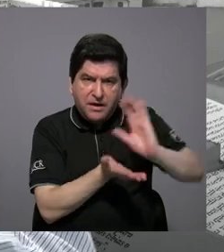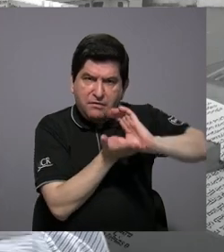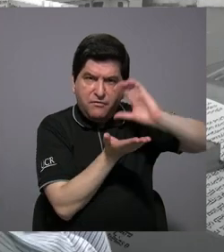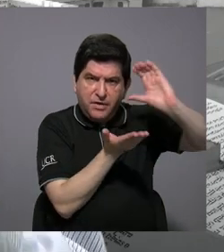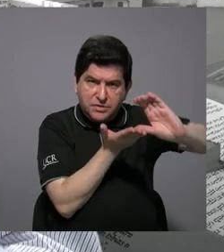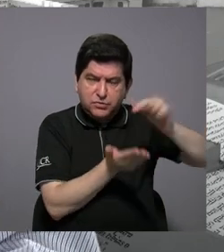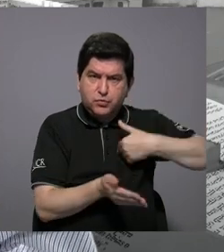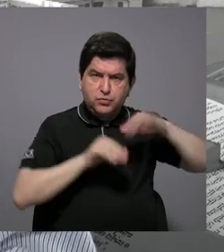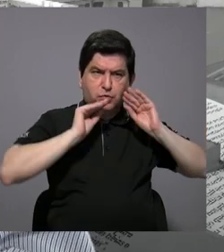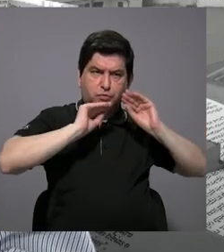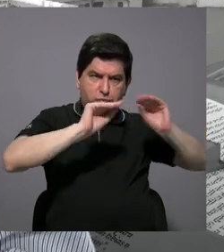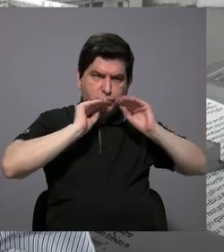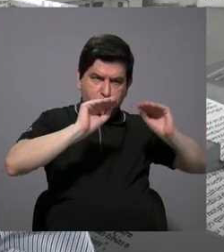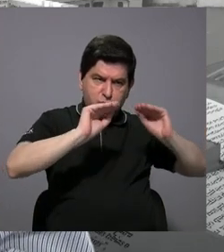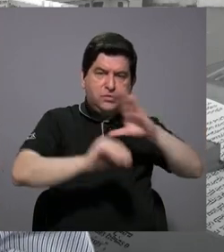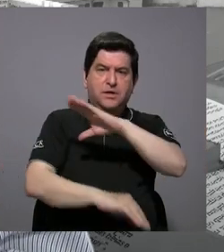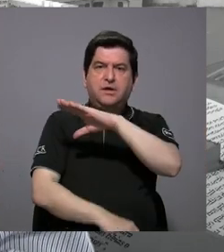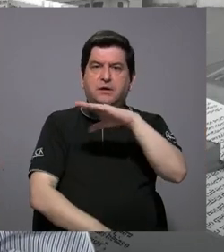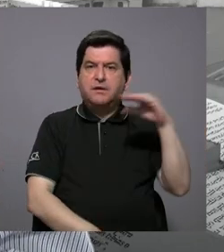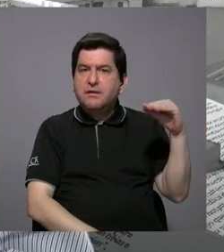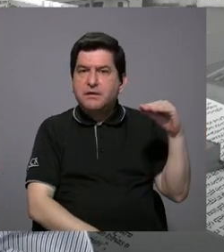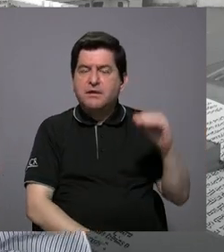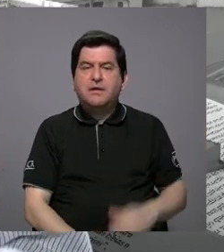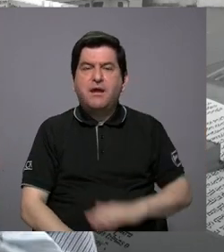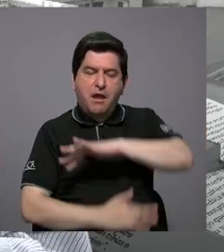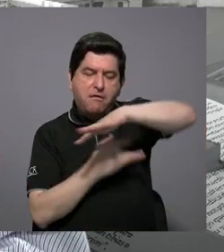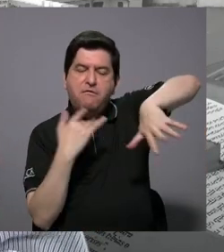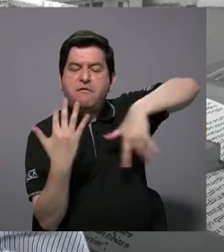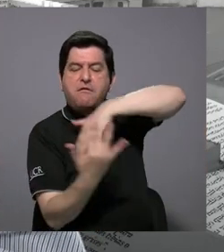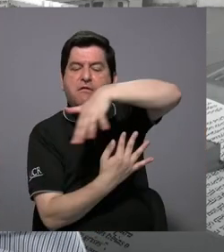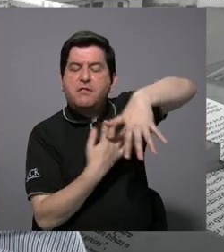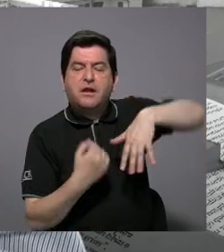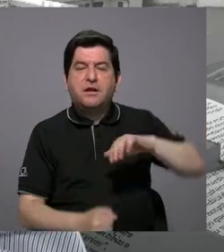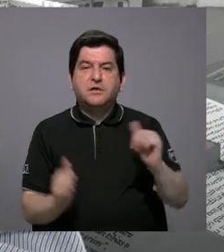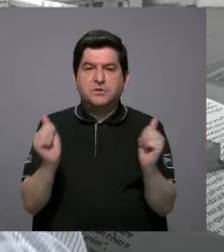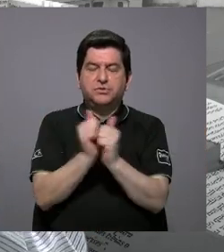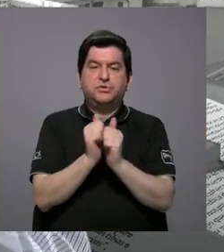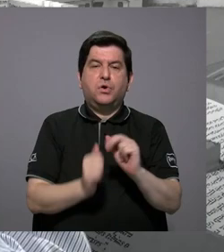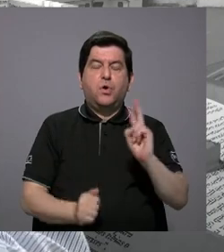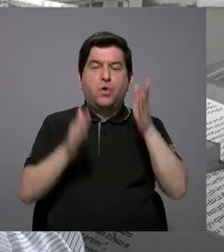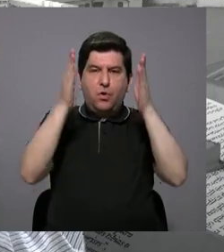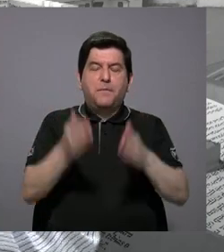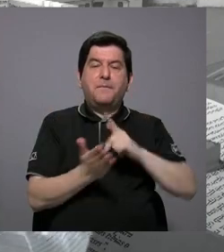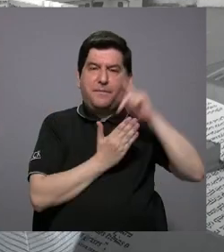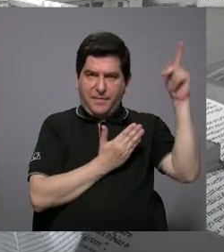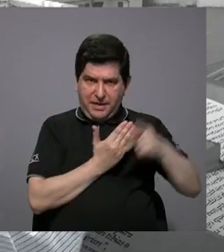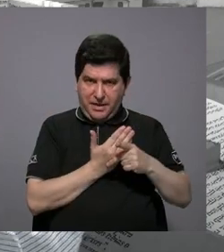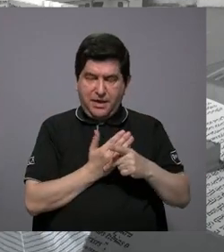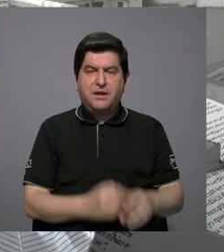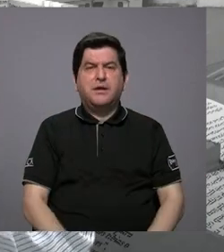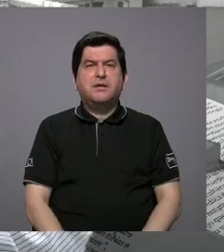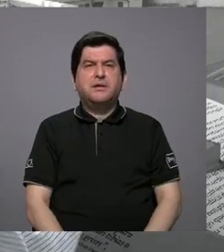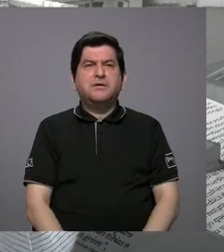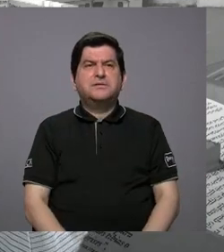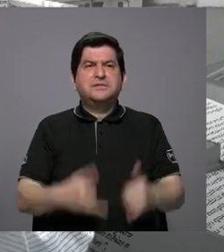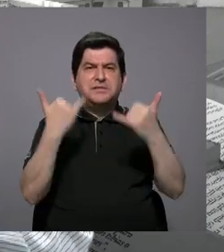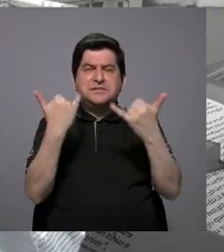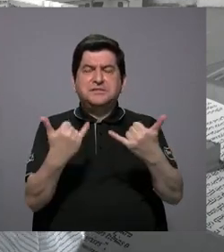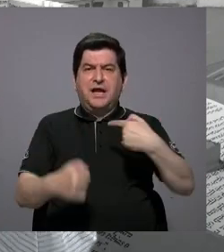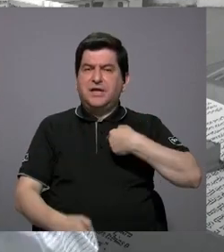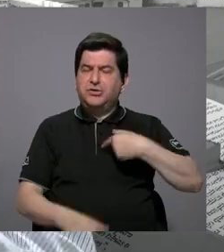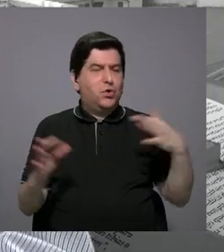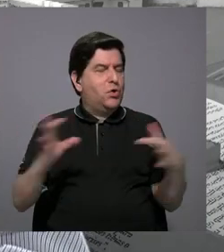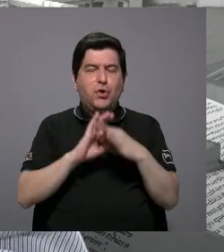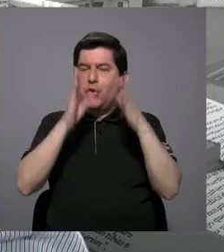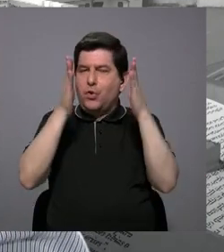cursos que doy y de las interacciones que tengo con los compañeros de PRODUS, aunque yo ya, digamos, ya no soy el que